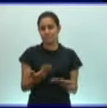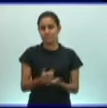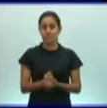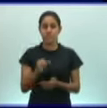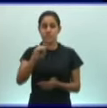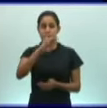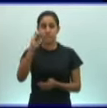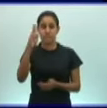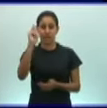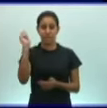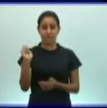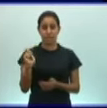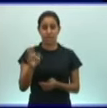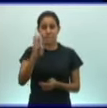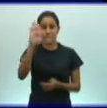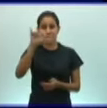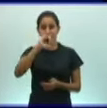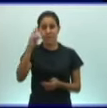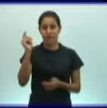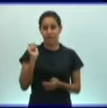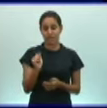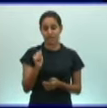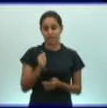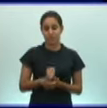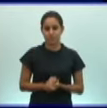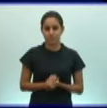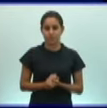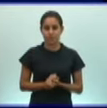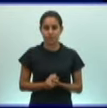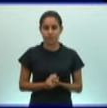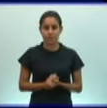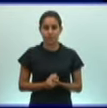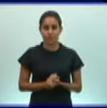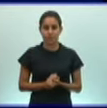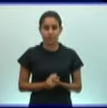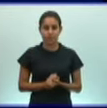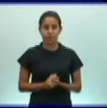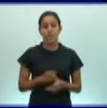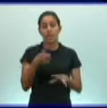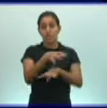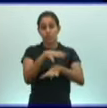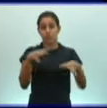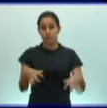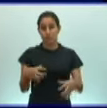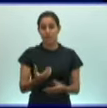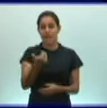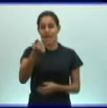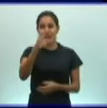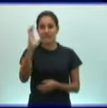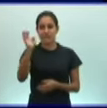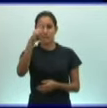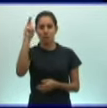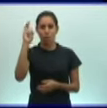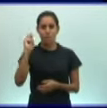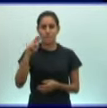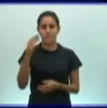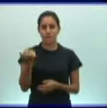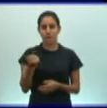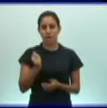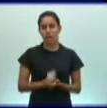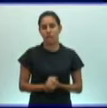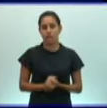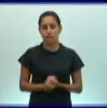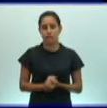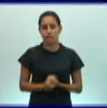Es el primer grupo de animal de simetría bilateral. Son animales acelomados y lo he subrayado. Animales